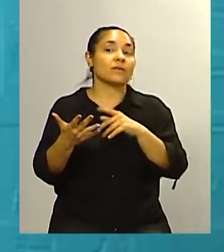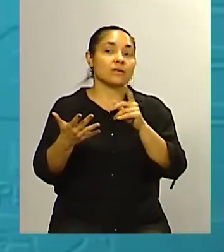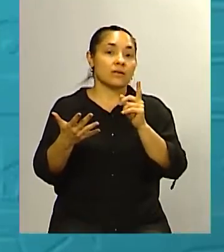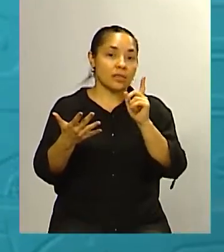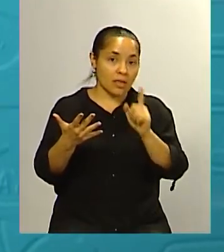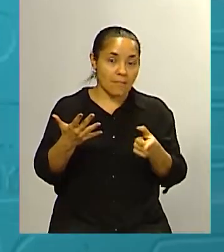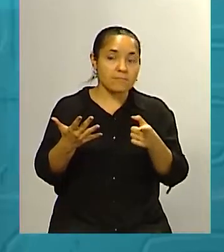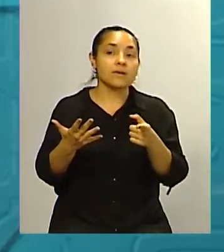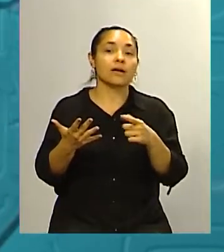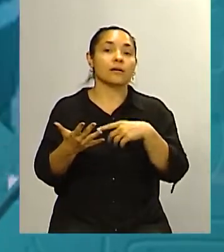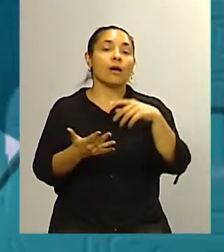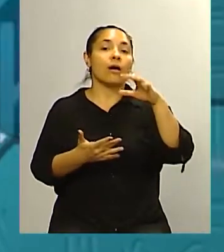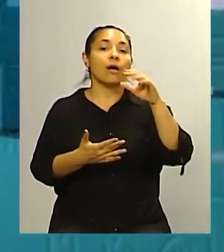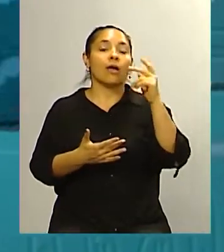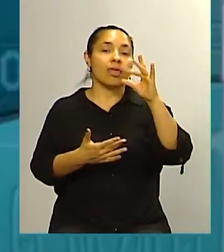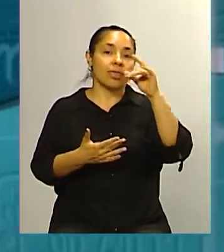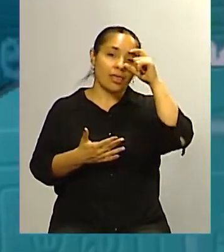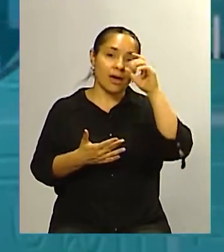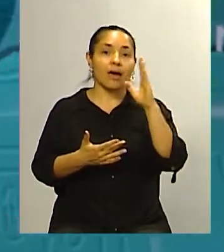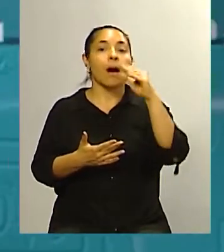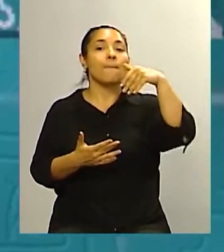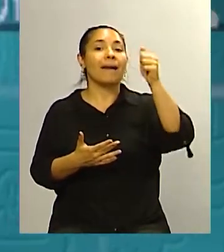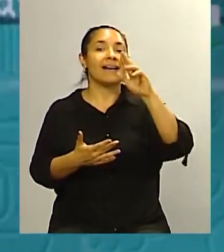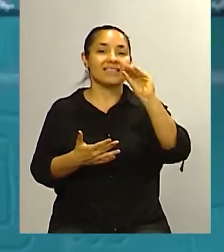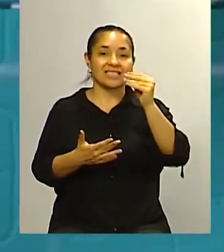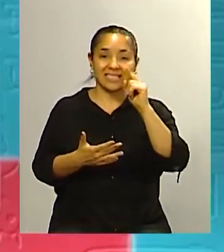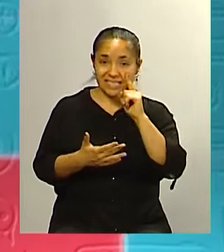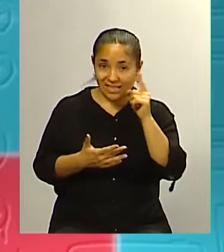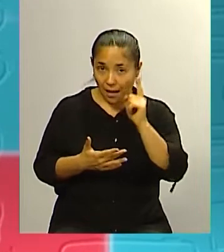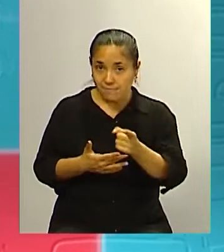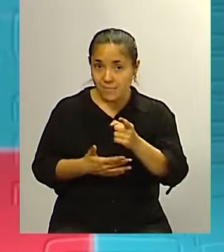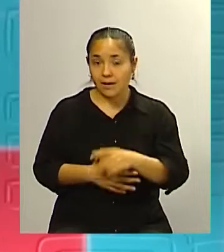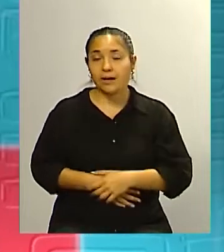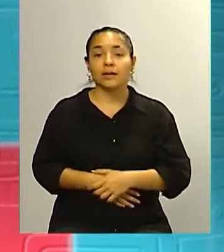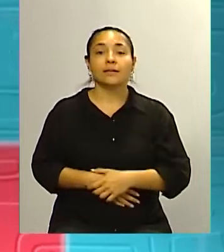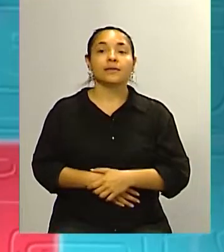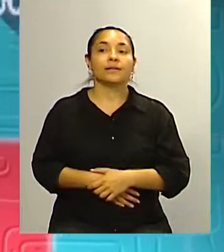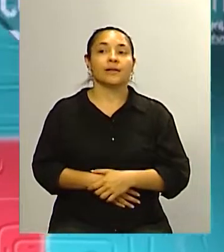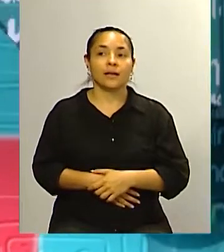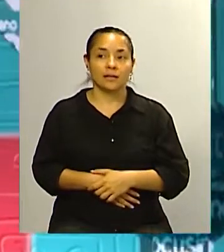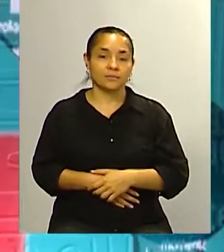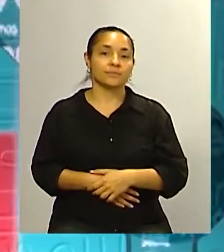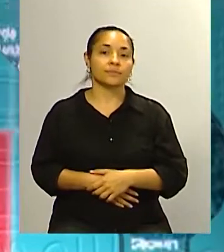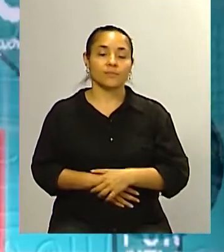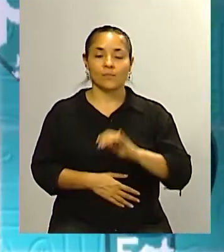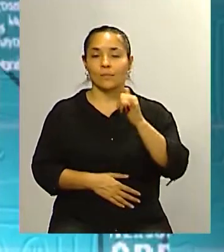cancha Omar De Marchi también tal cual tal cual mira tenemos que tenemos que hablar que